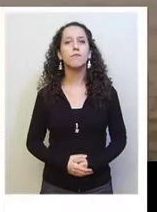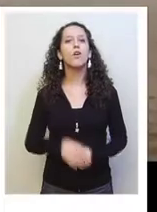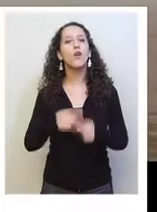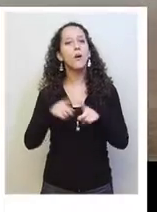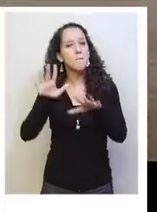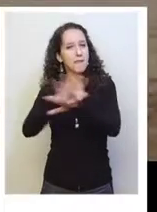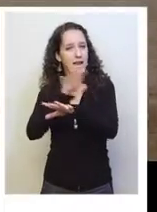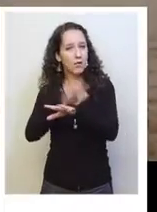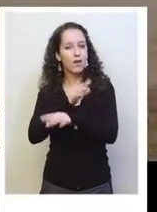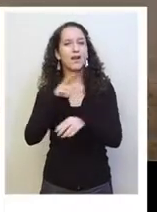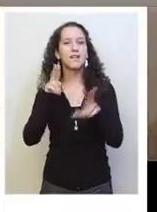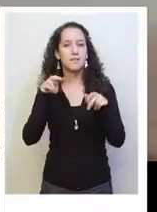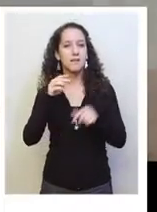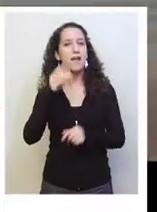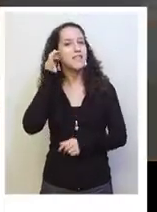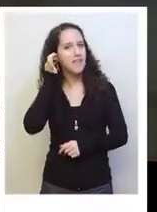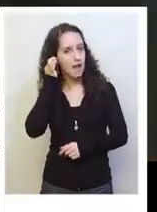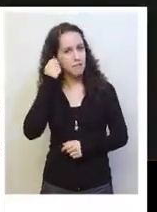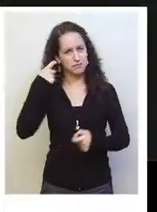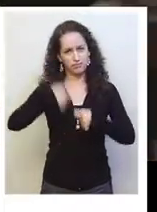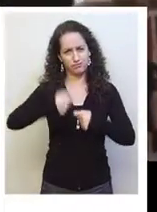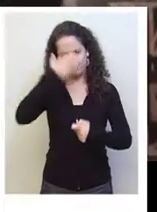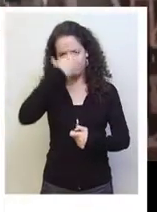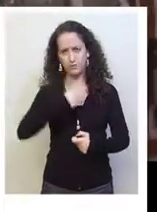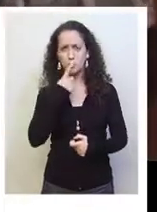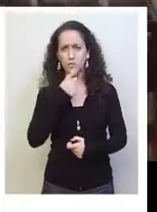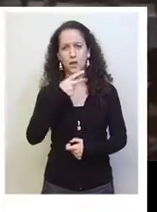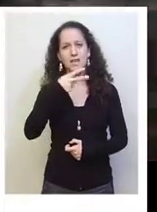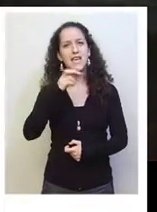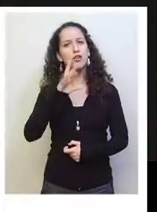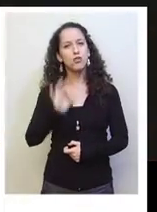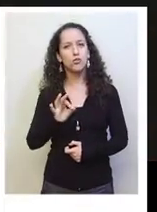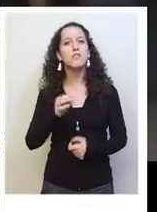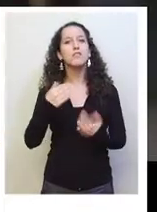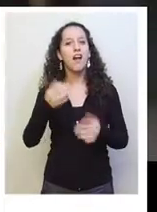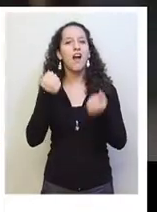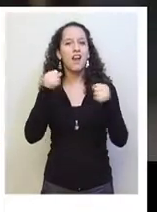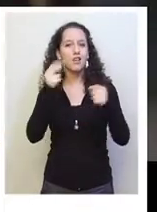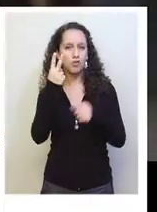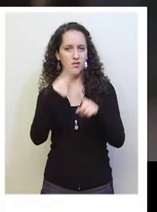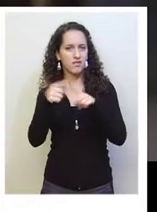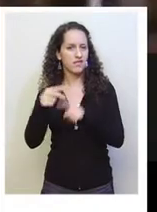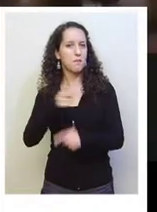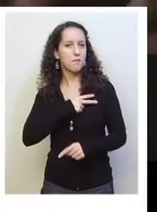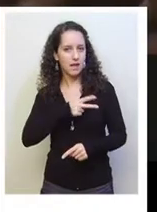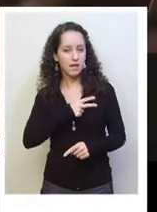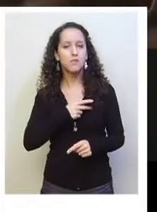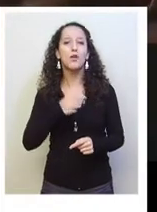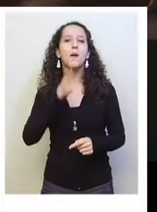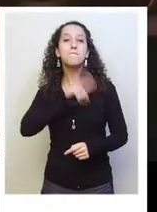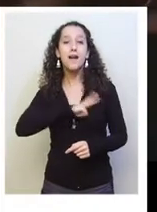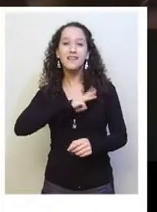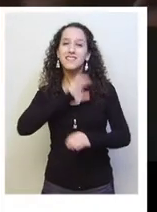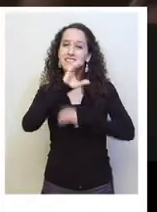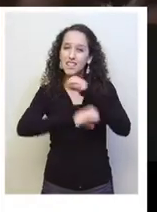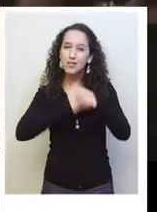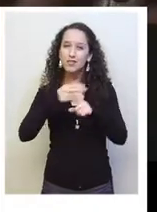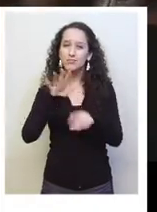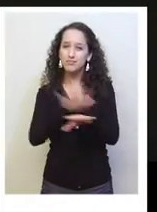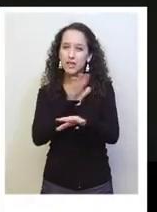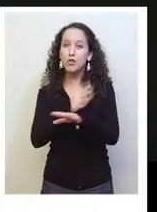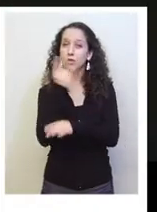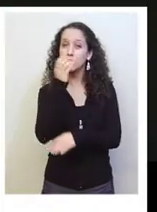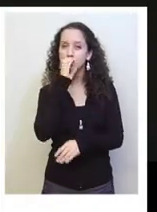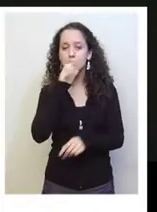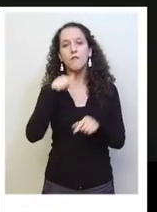La Dama de Hierro, película inglesa ganadora de dos premios de la Academia, se presentará en el ciclo Martes Cinematográficos